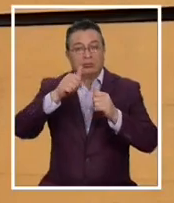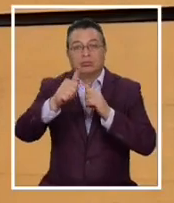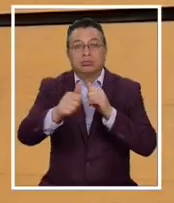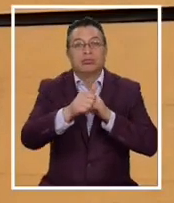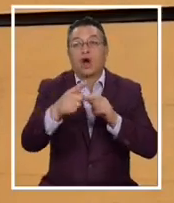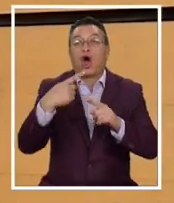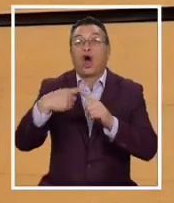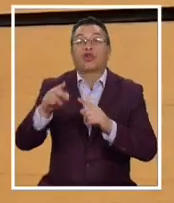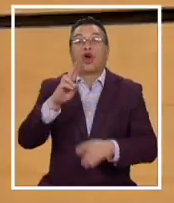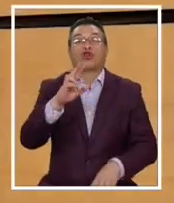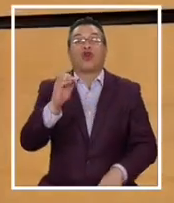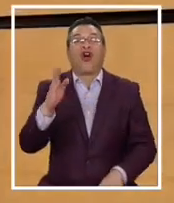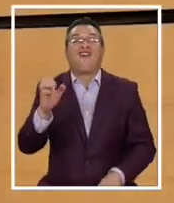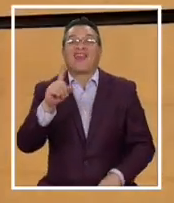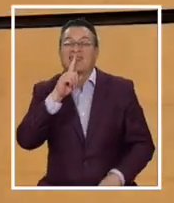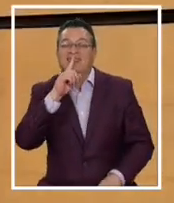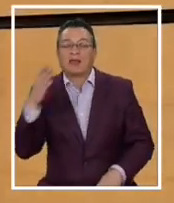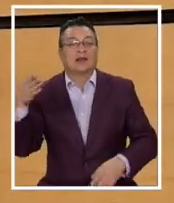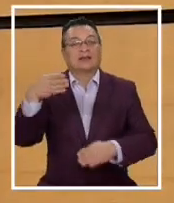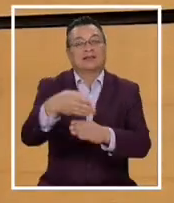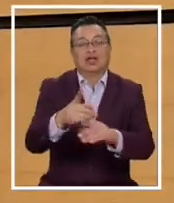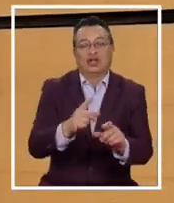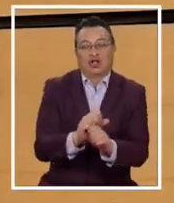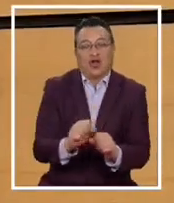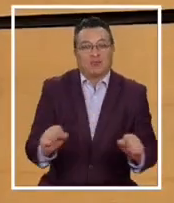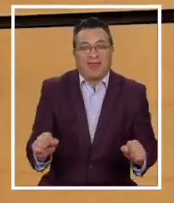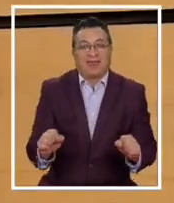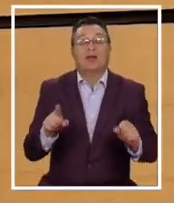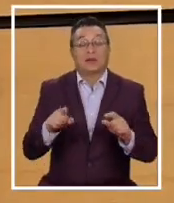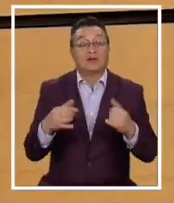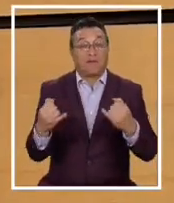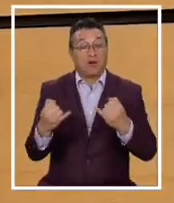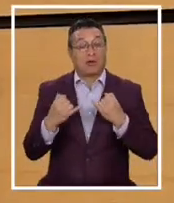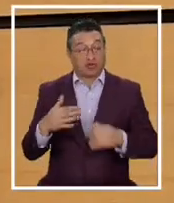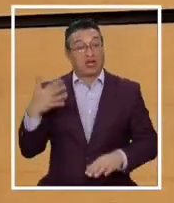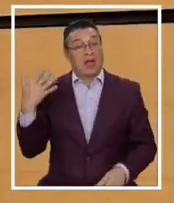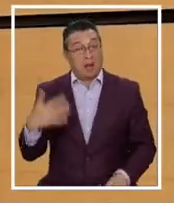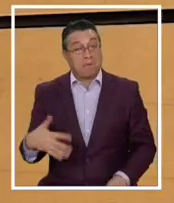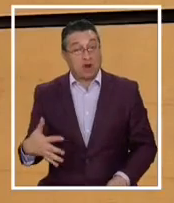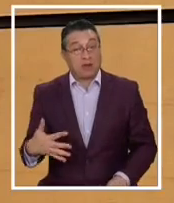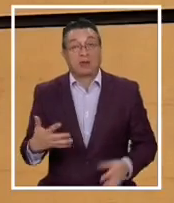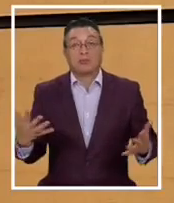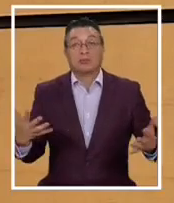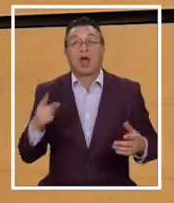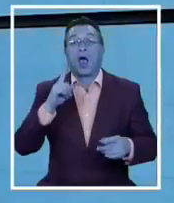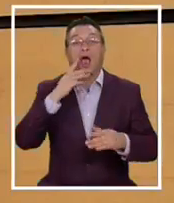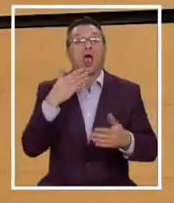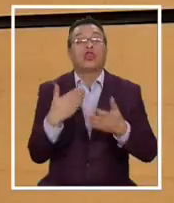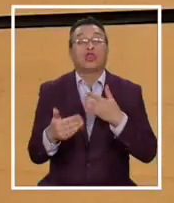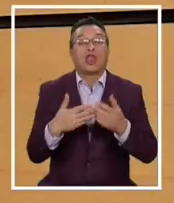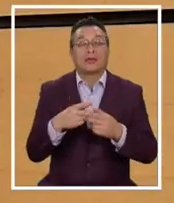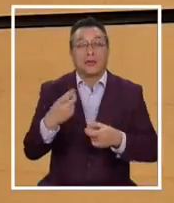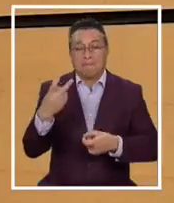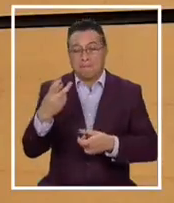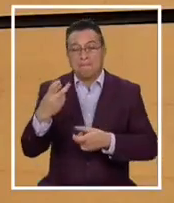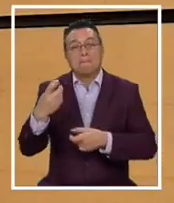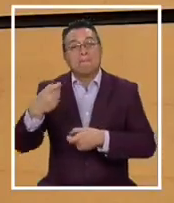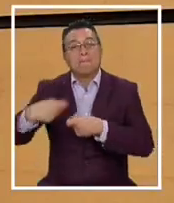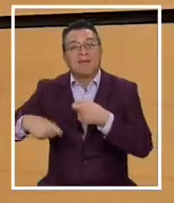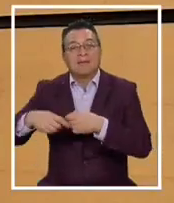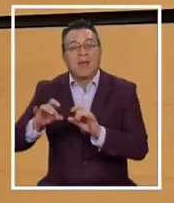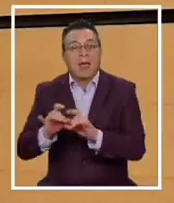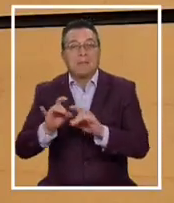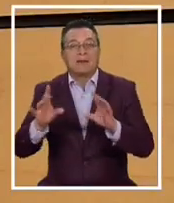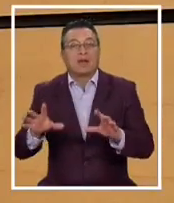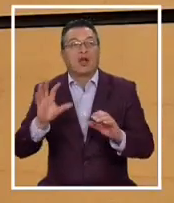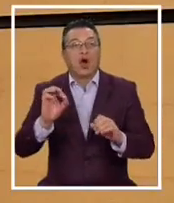podría llegar ningún rover, en realidad. Van a poder entregar información súper interesante sobre, por ejemplo, donde hay depósitos de rocas especiales y, quién